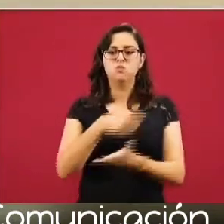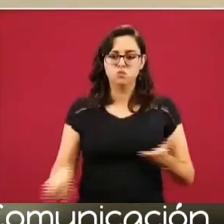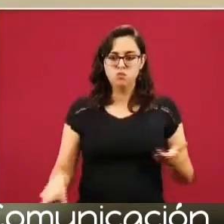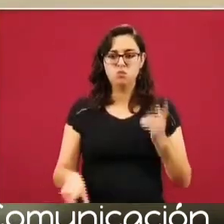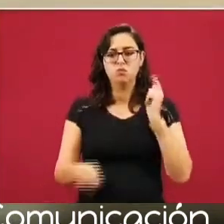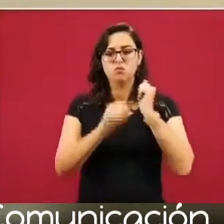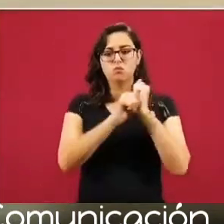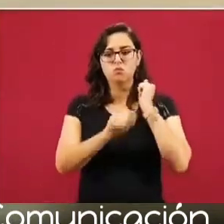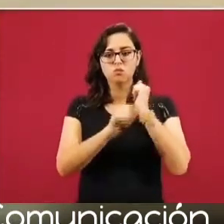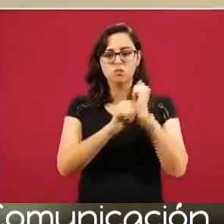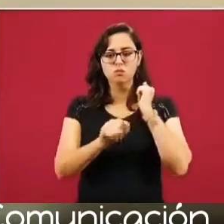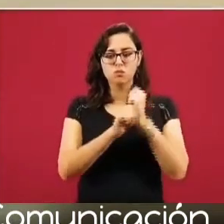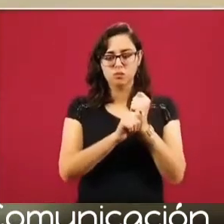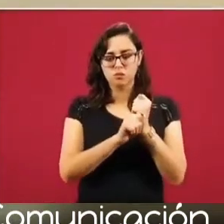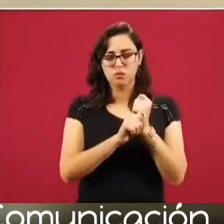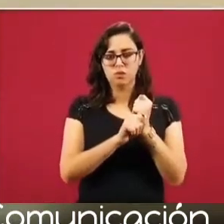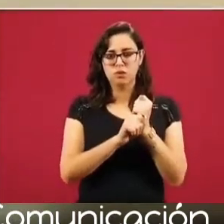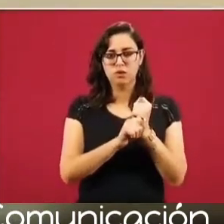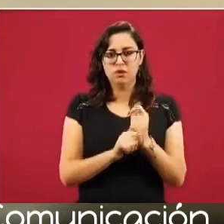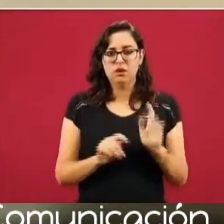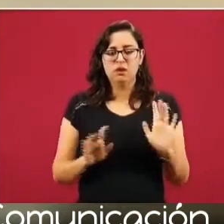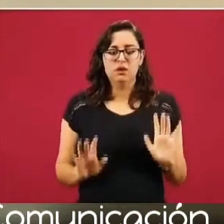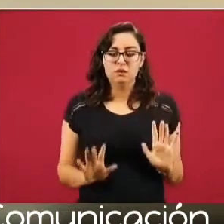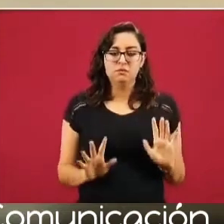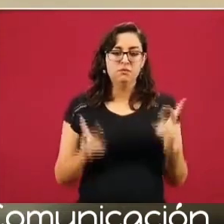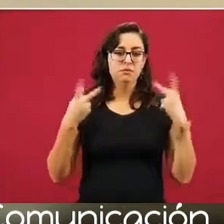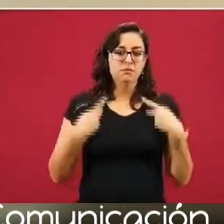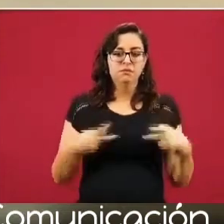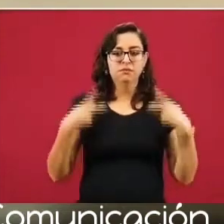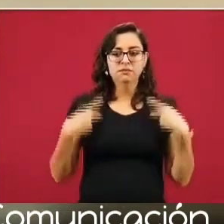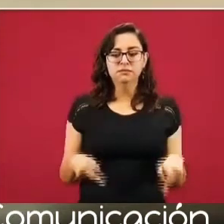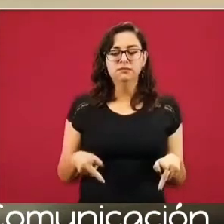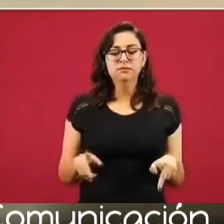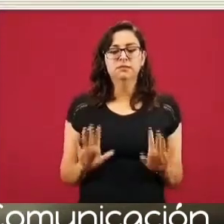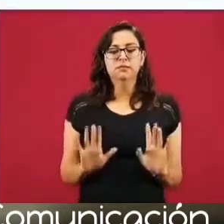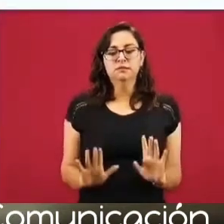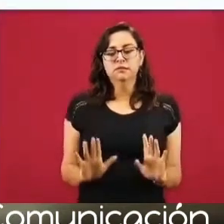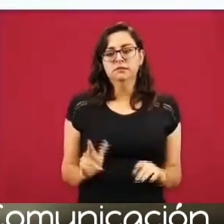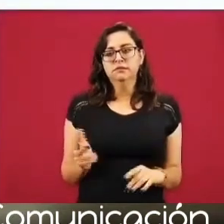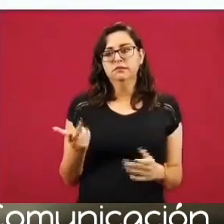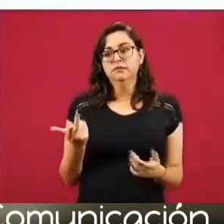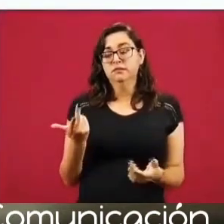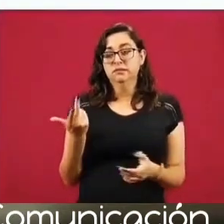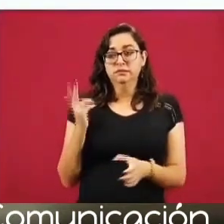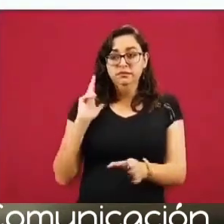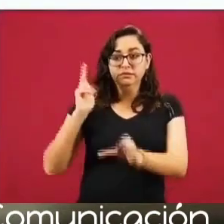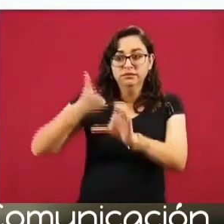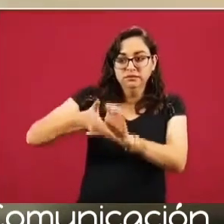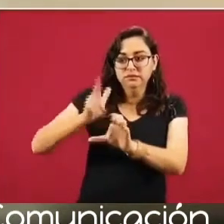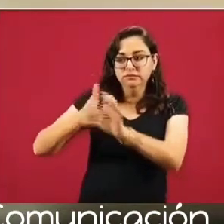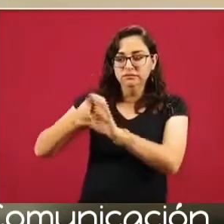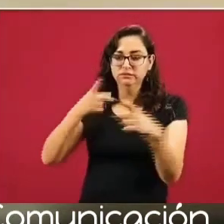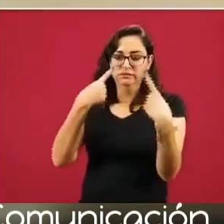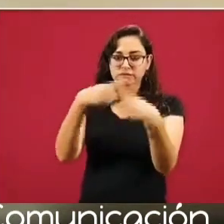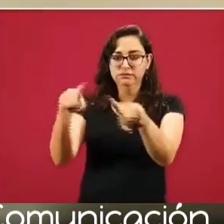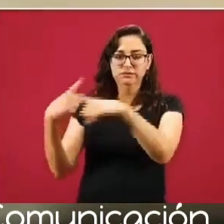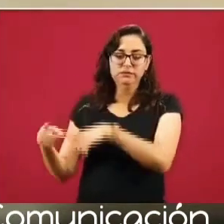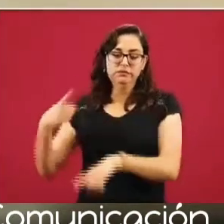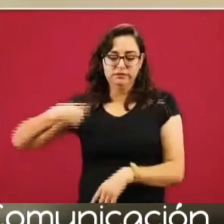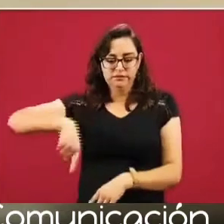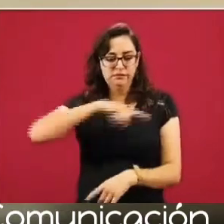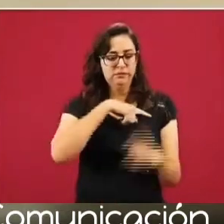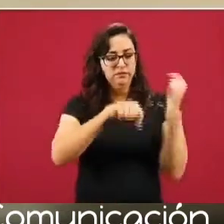y la gente puede contratar diferentes tipos de hospedaje. Es decir, nosotros ponemos el